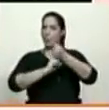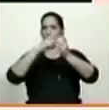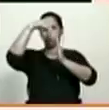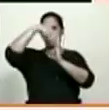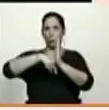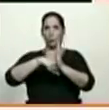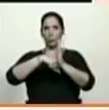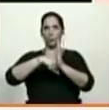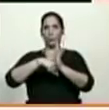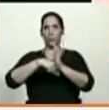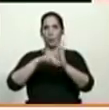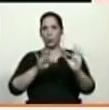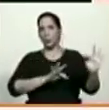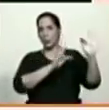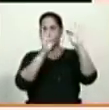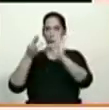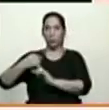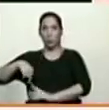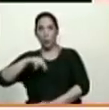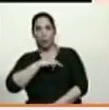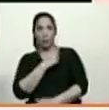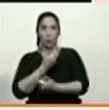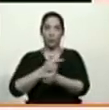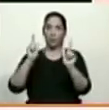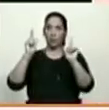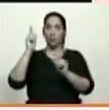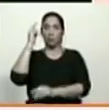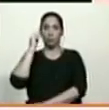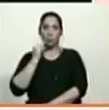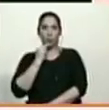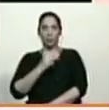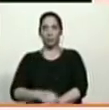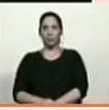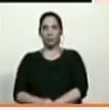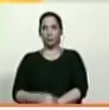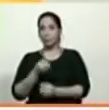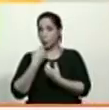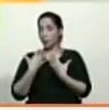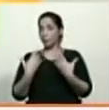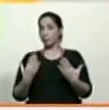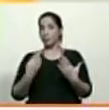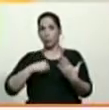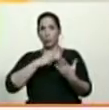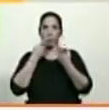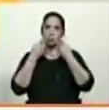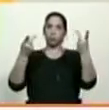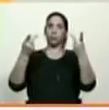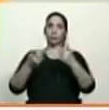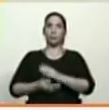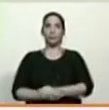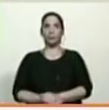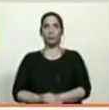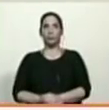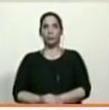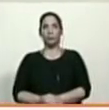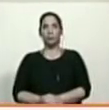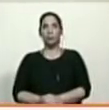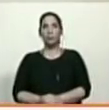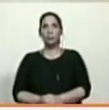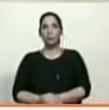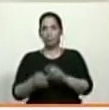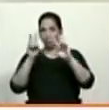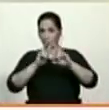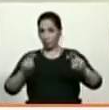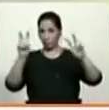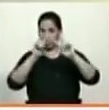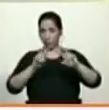en la herencia de nuestro libertador Simón Bolívar. Así que, bueno, queremos hacer este anuncio, quedan bajo revisión